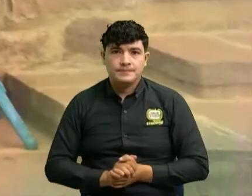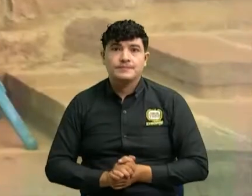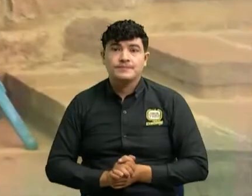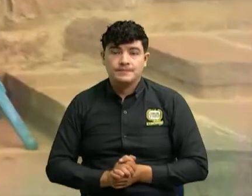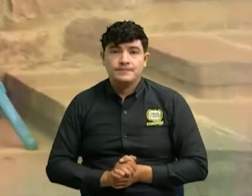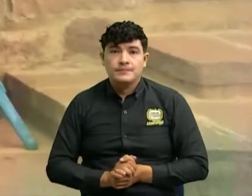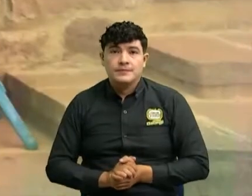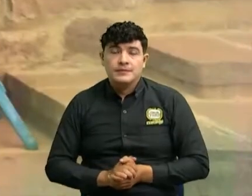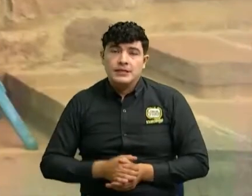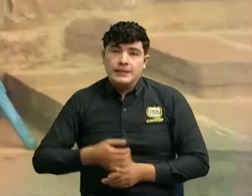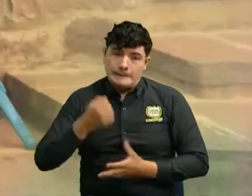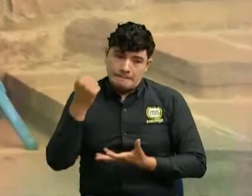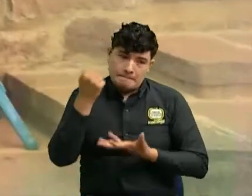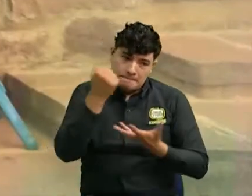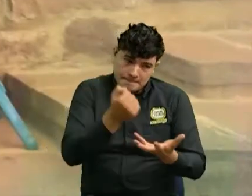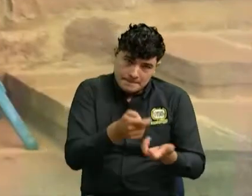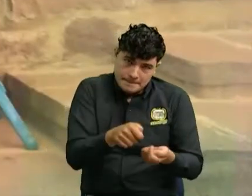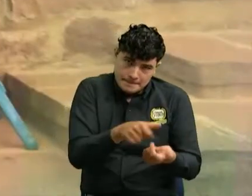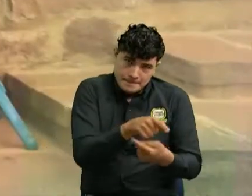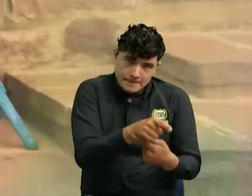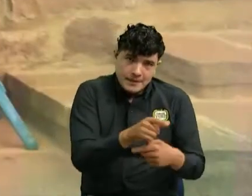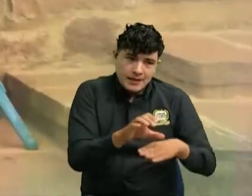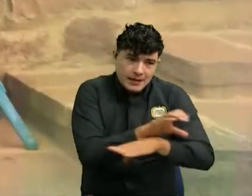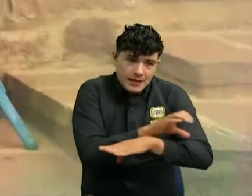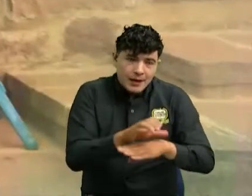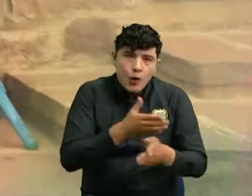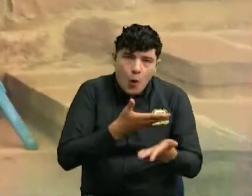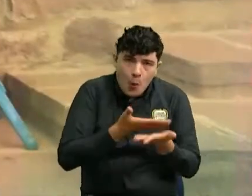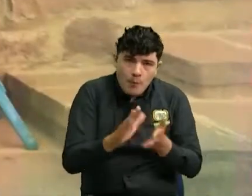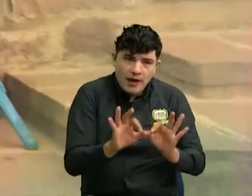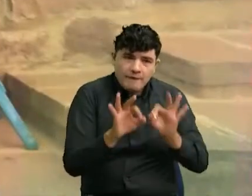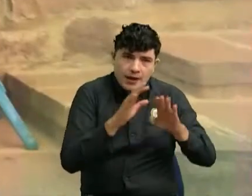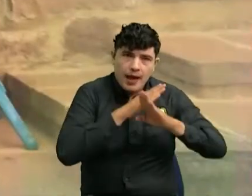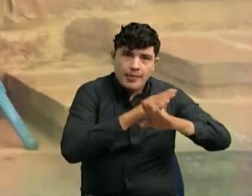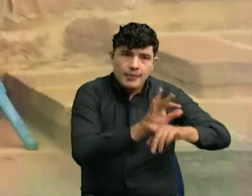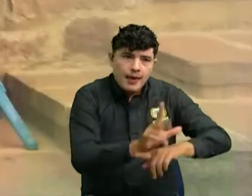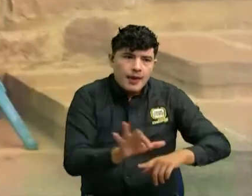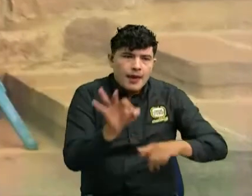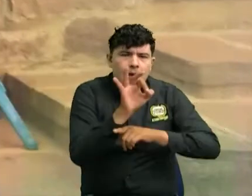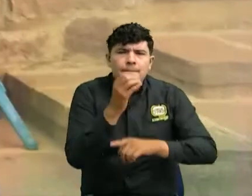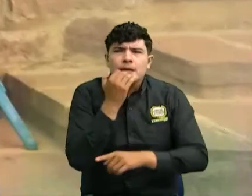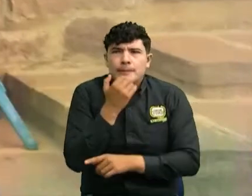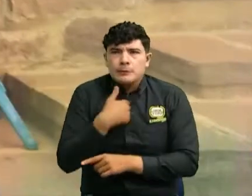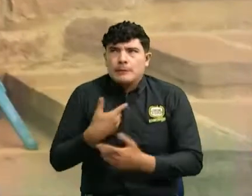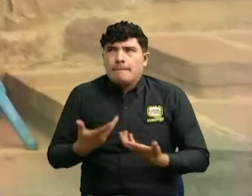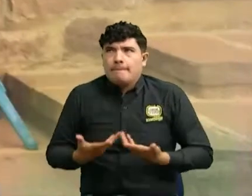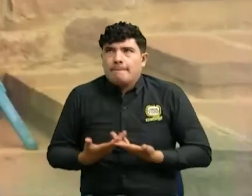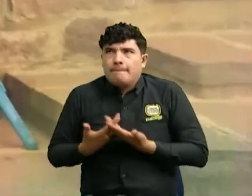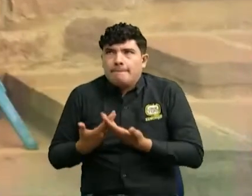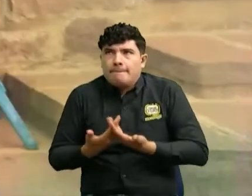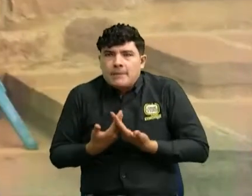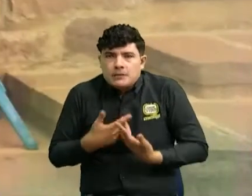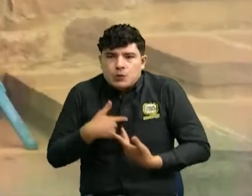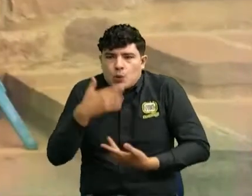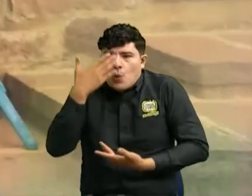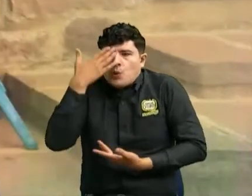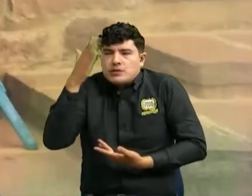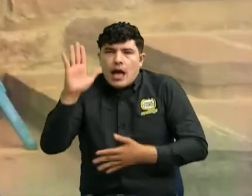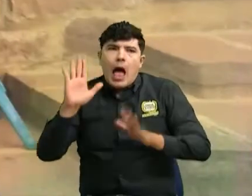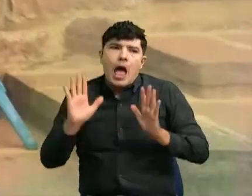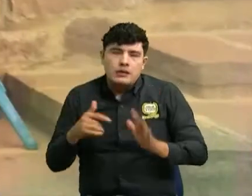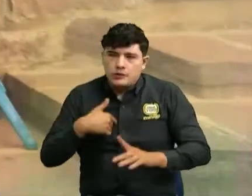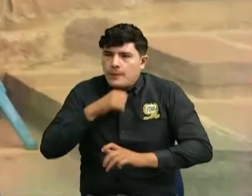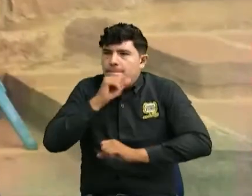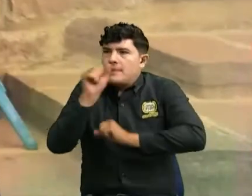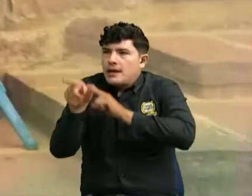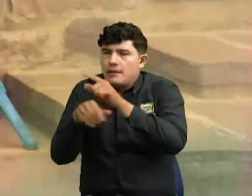computadores a nuestros equipos comprar buenos antivirus ahora si yo no entiendo muy bien no sé pues preguntar preguntar